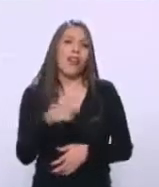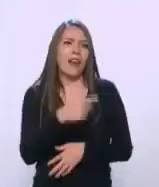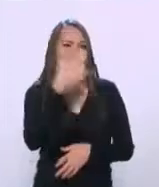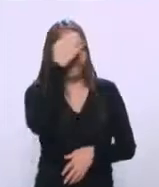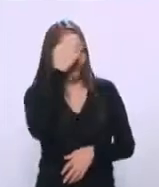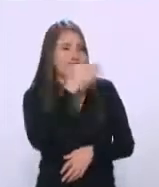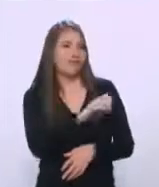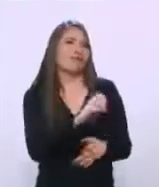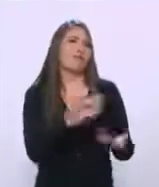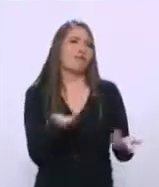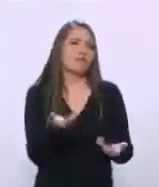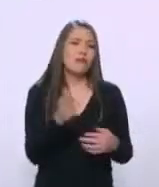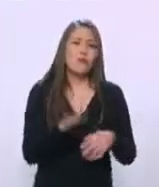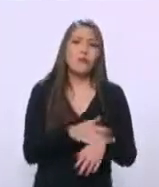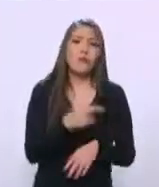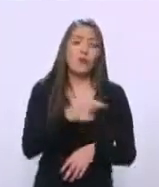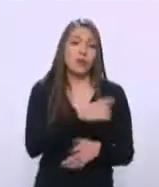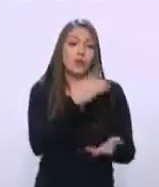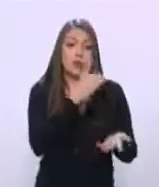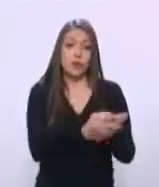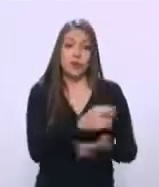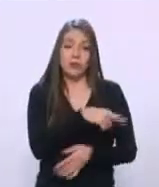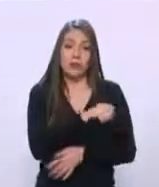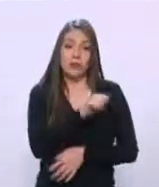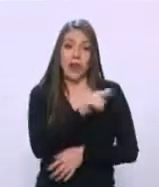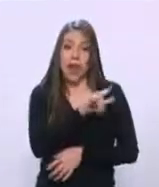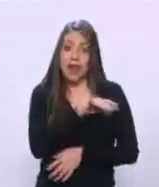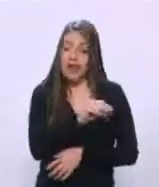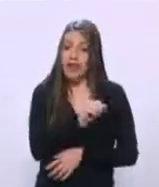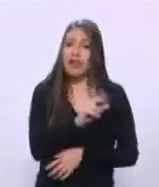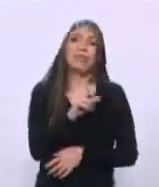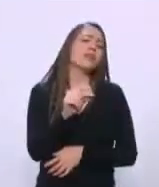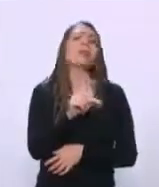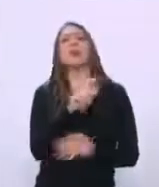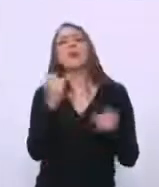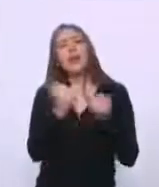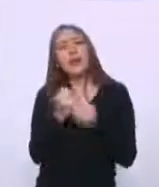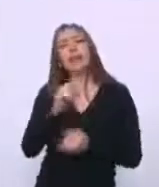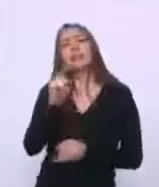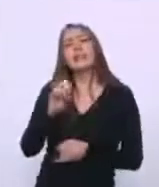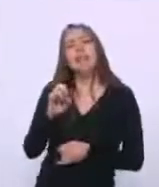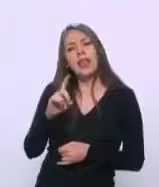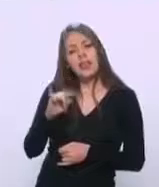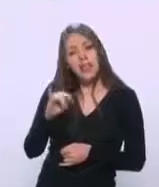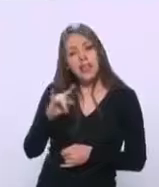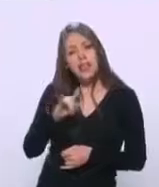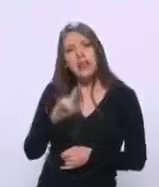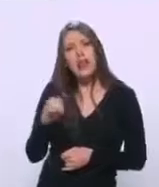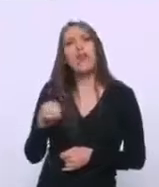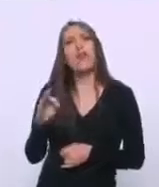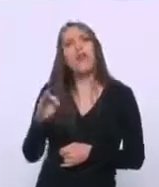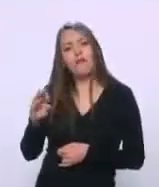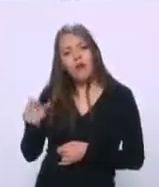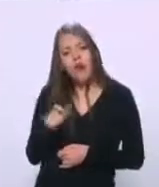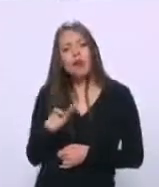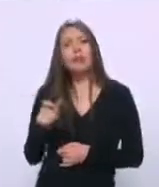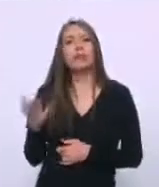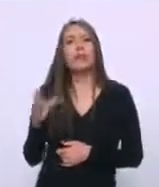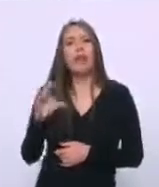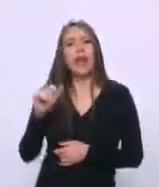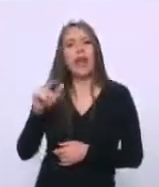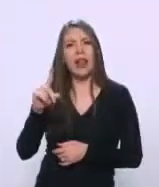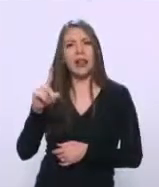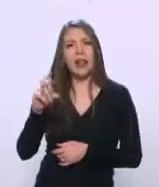comento, no solo fue Salinas, fue Salinas, Cedillo, Fox, Calderón. Sí, eso ya lo vimos en las